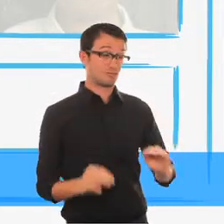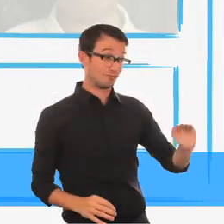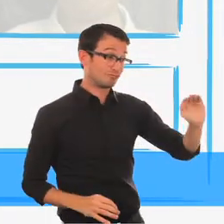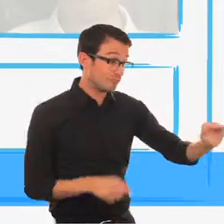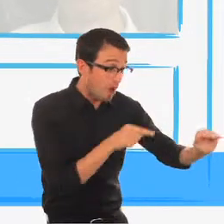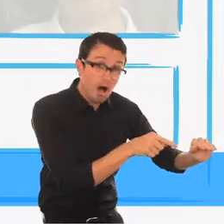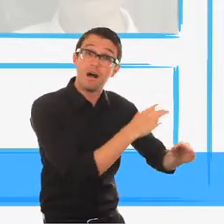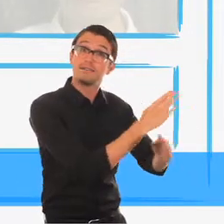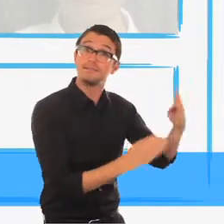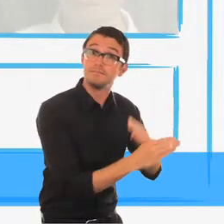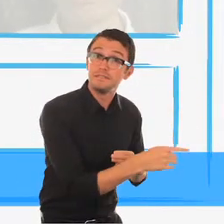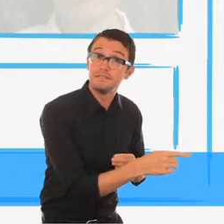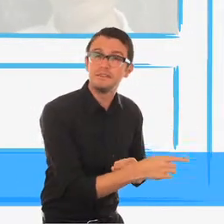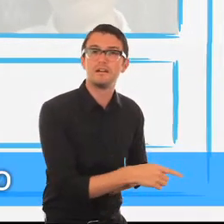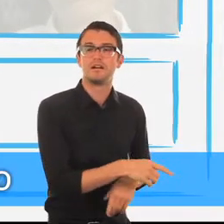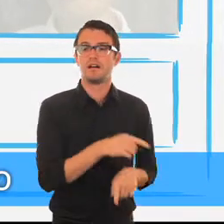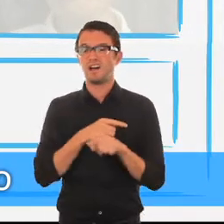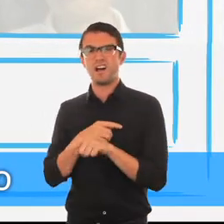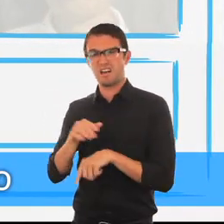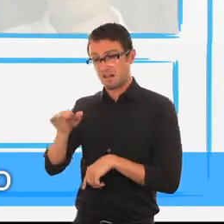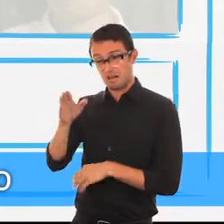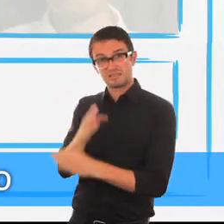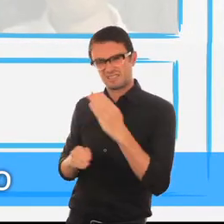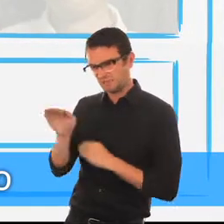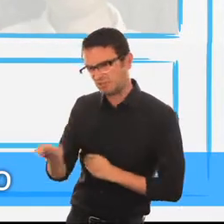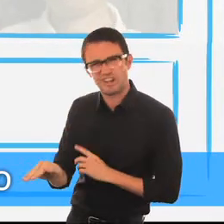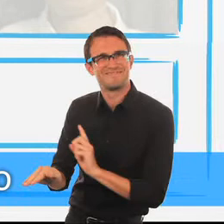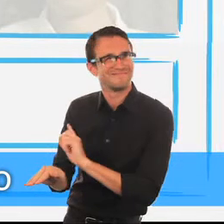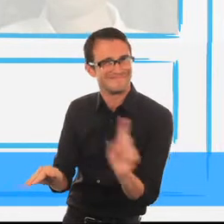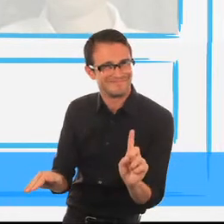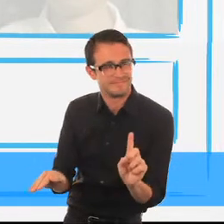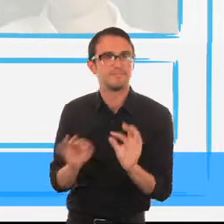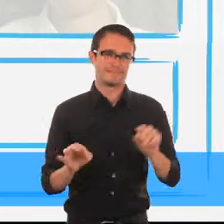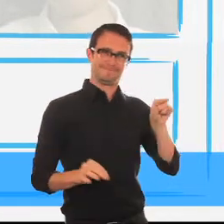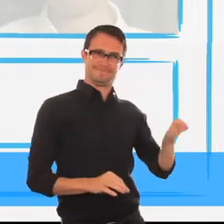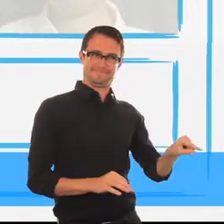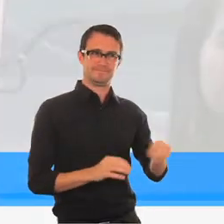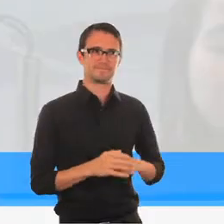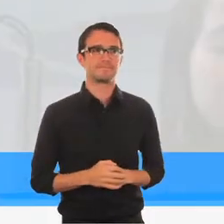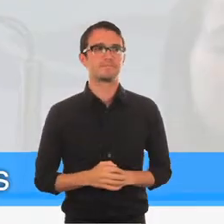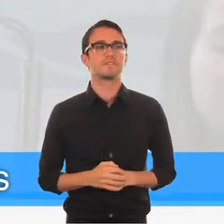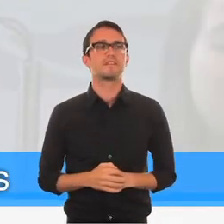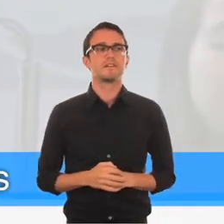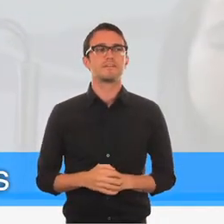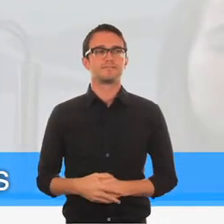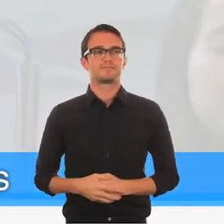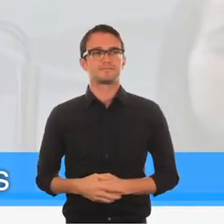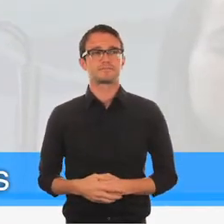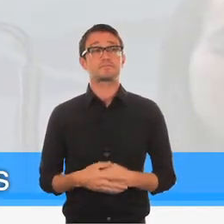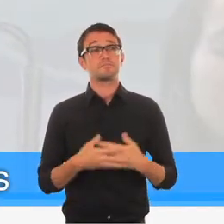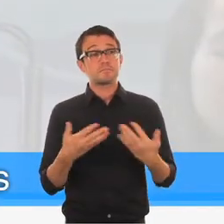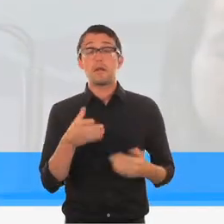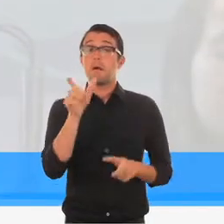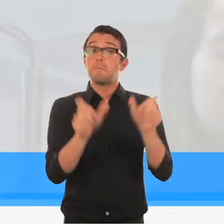discapacitado. También es preferible decir un niño con polio que un niño afectado por polio, por ejemplo. Pero a veces las personas